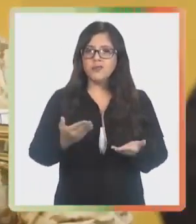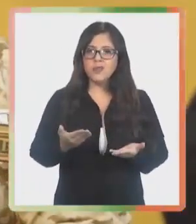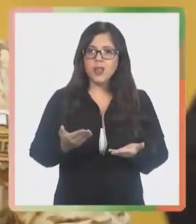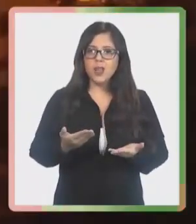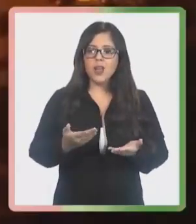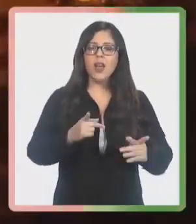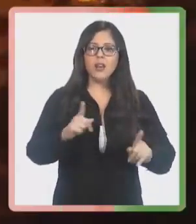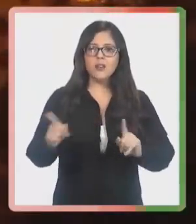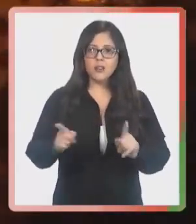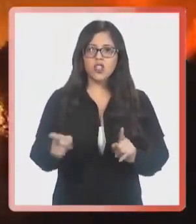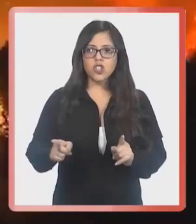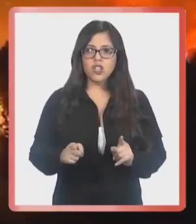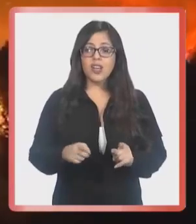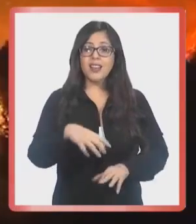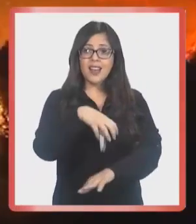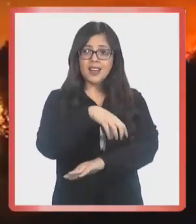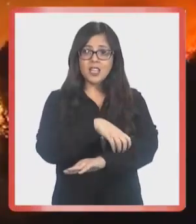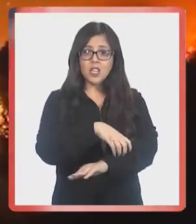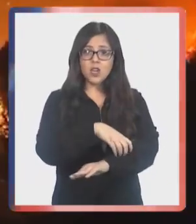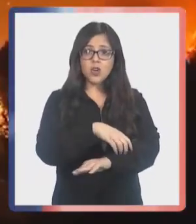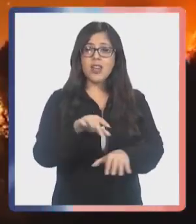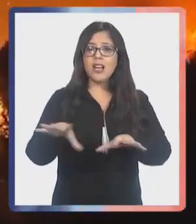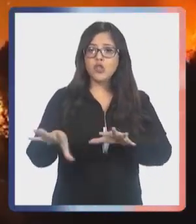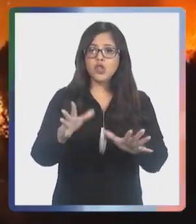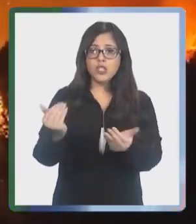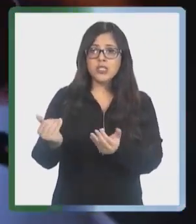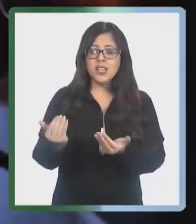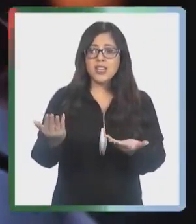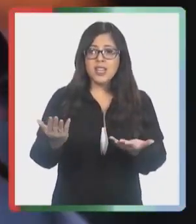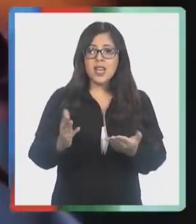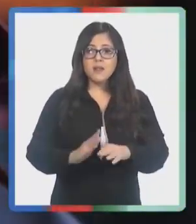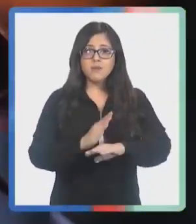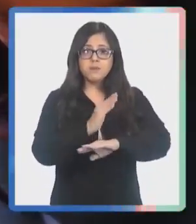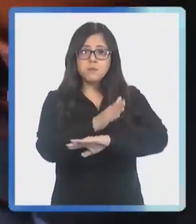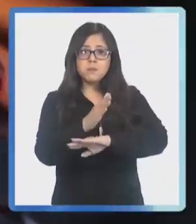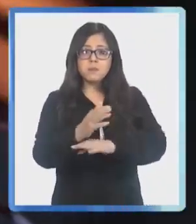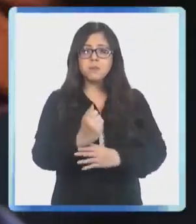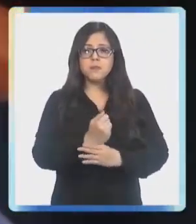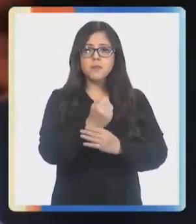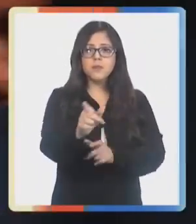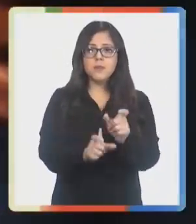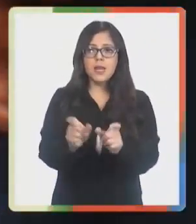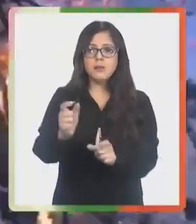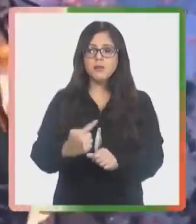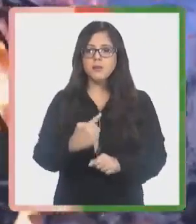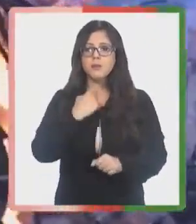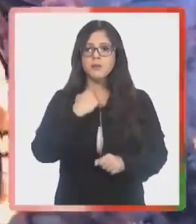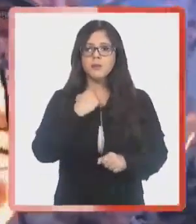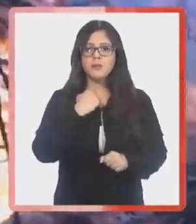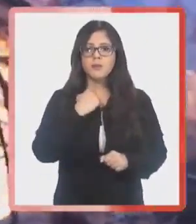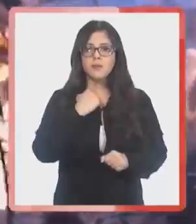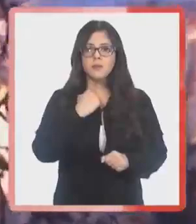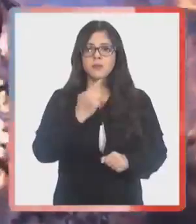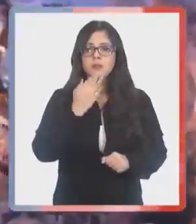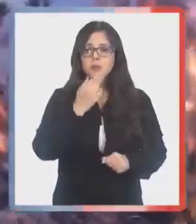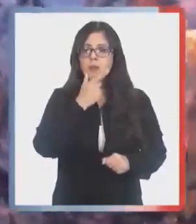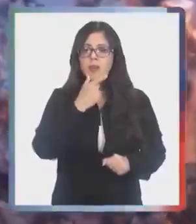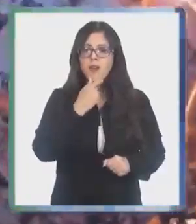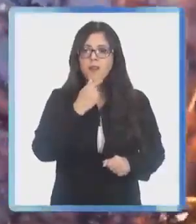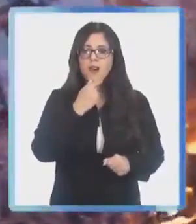enfocada en coordinar a nivel regional las acciones necesarias para acudir en ayuda de la población afectada,